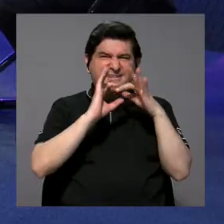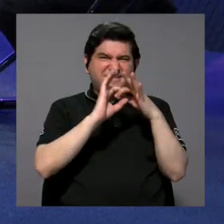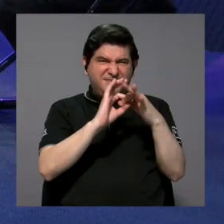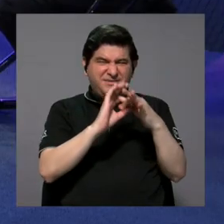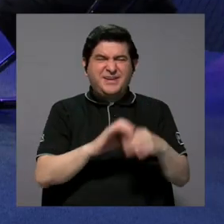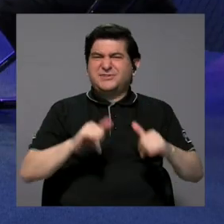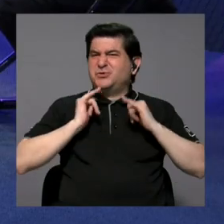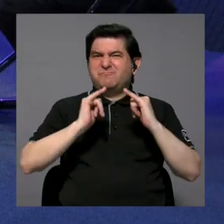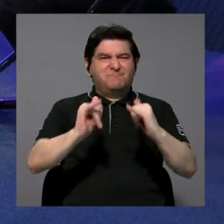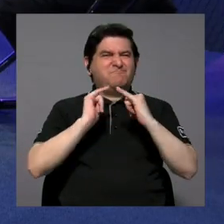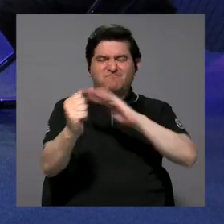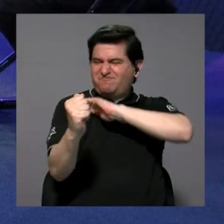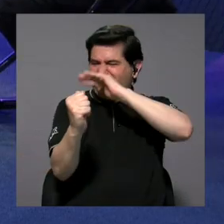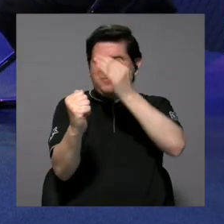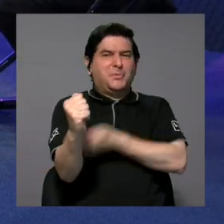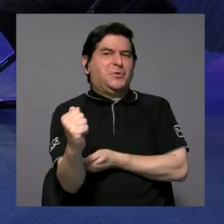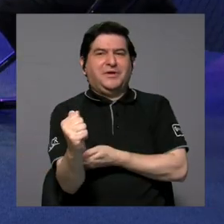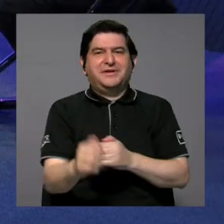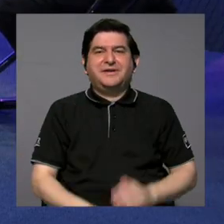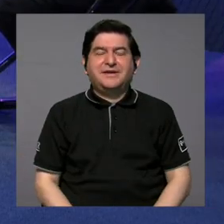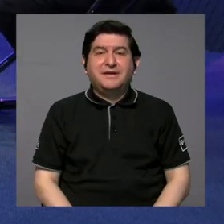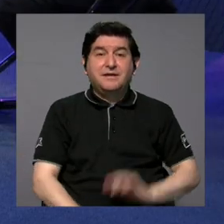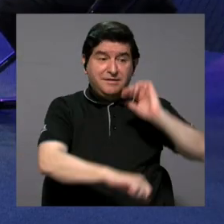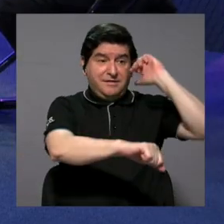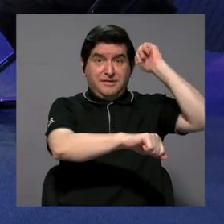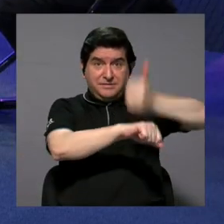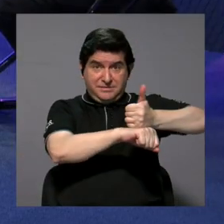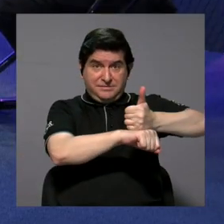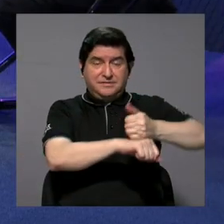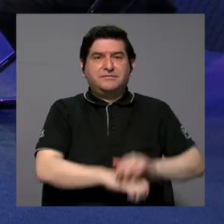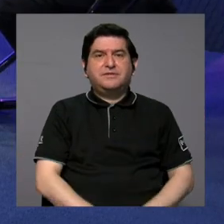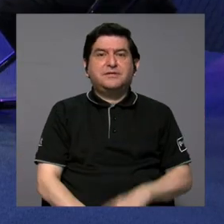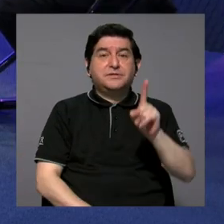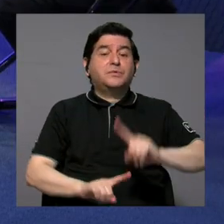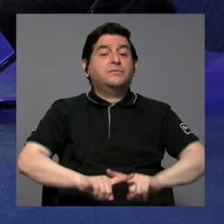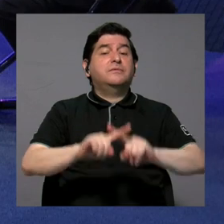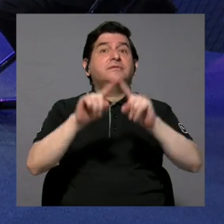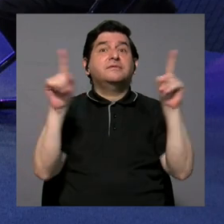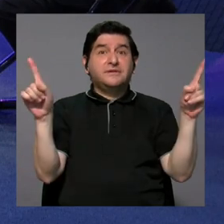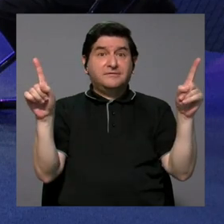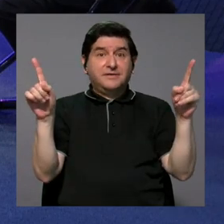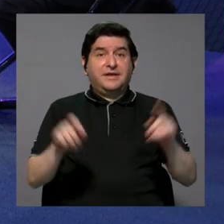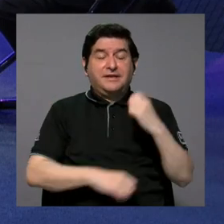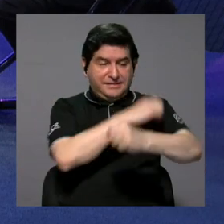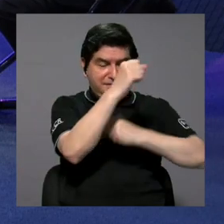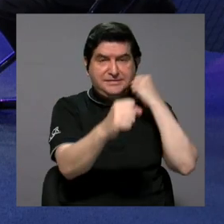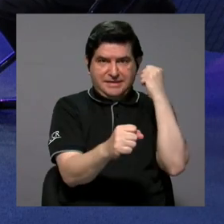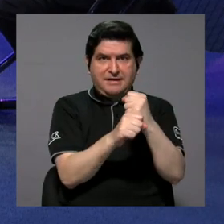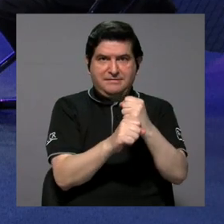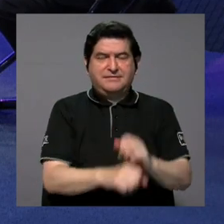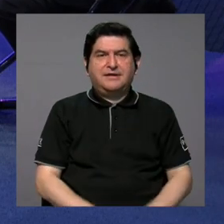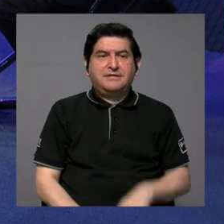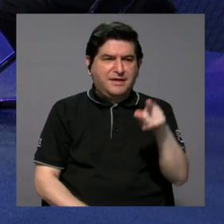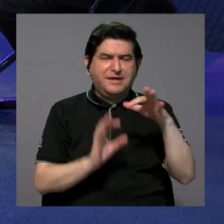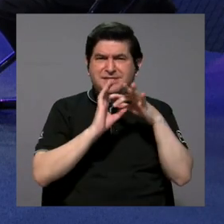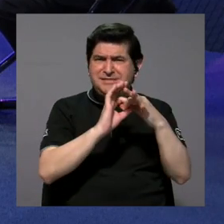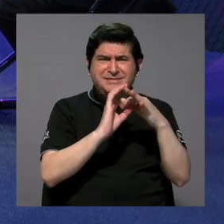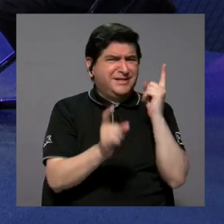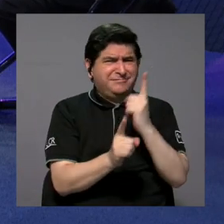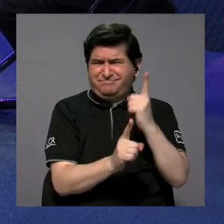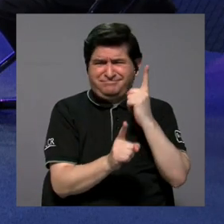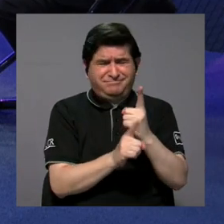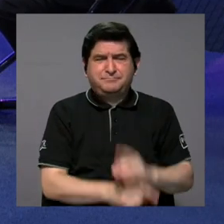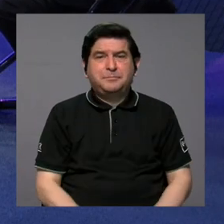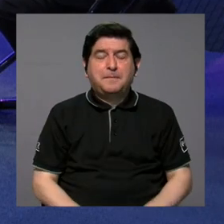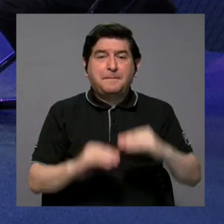desigual de poder absoluta y se establece, digamos, una diferencia de edad para establecer esta relación impropia